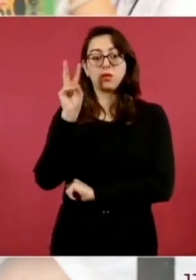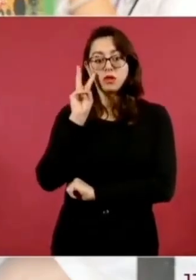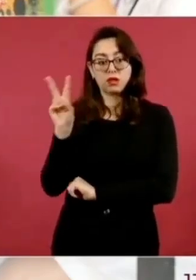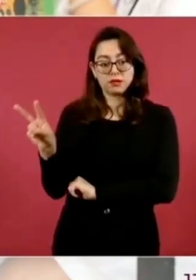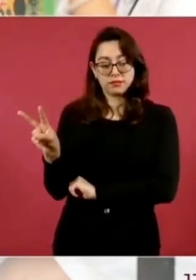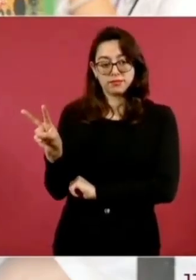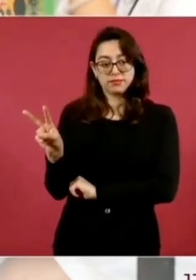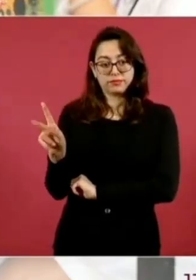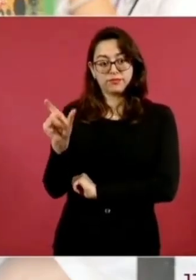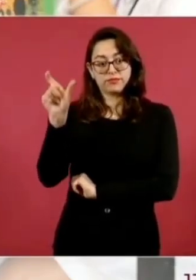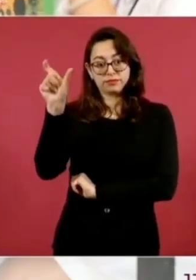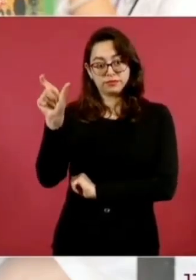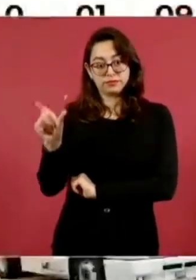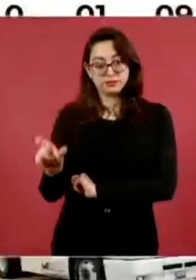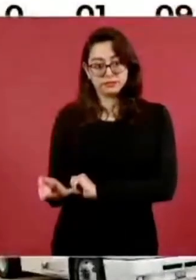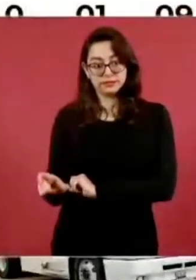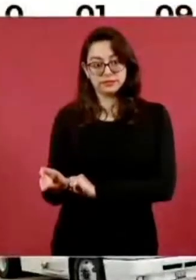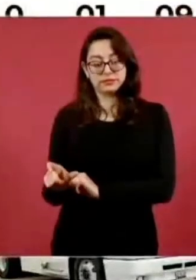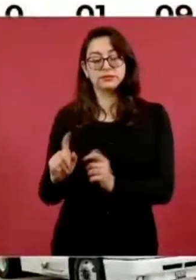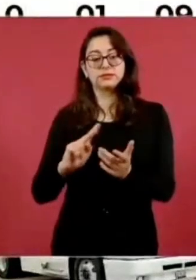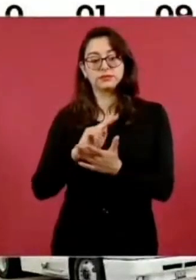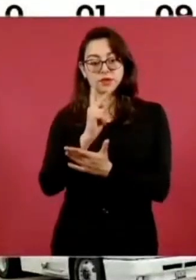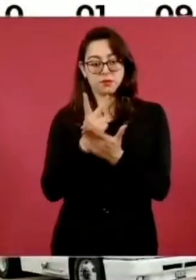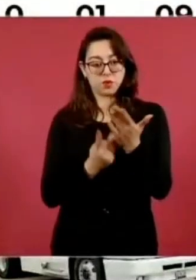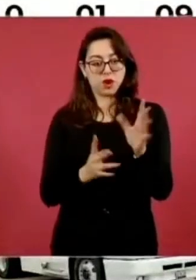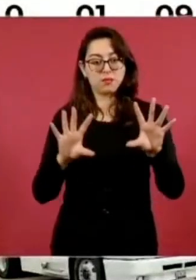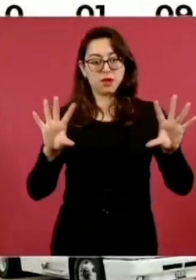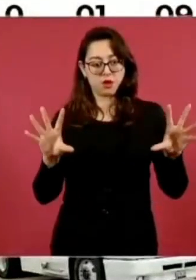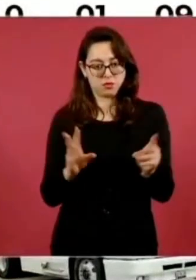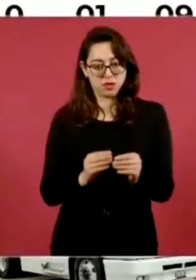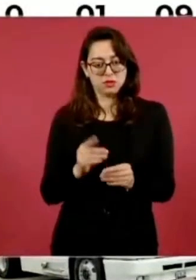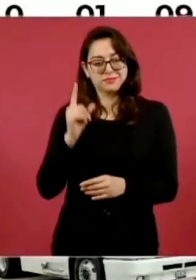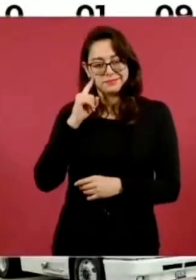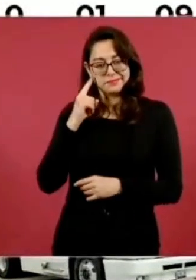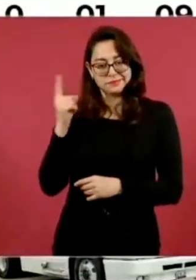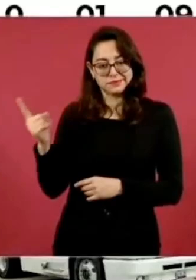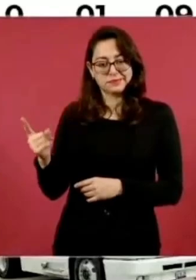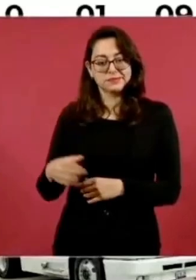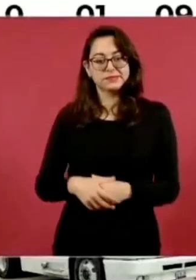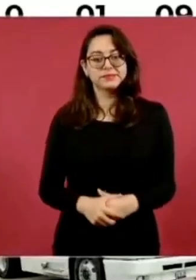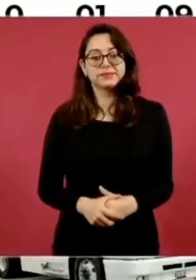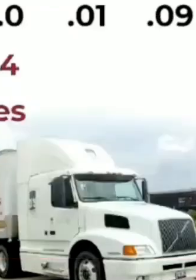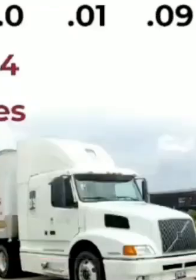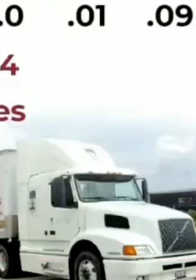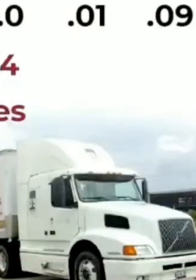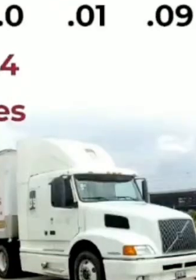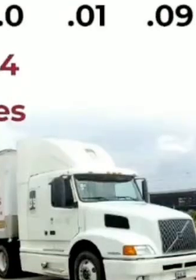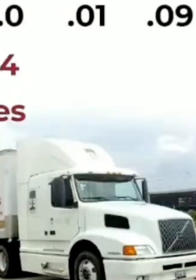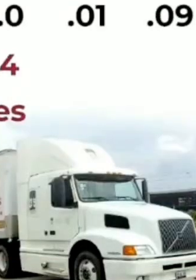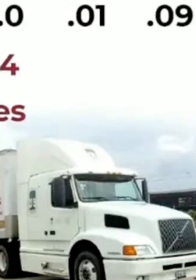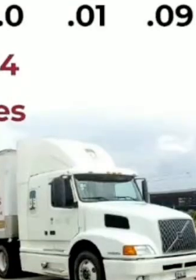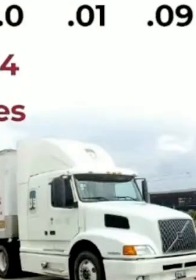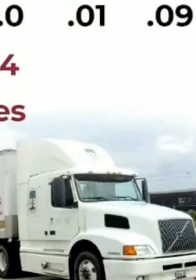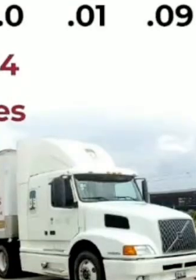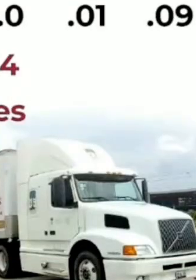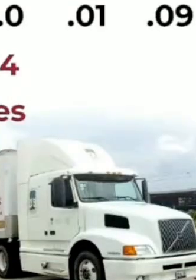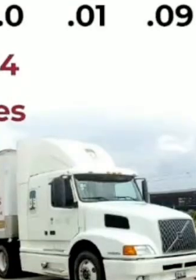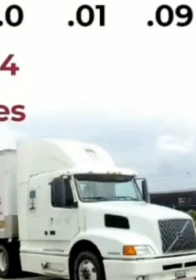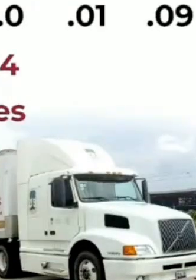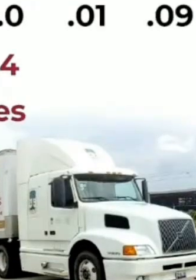incorporó para el programa regular y el de educación especial la nueva escuela mexicana,